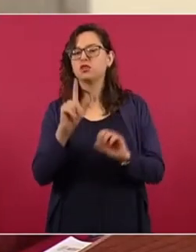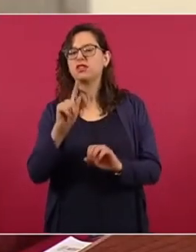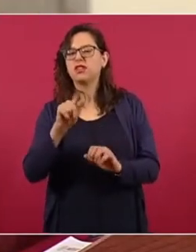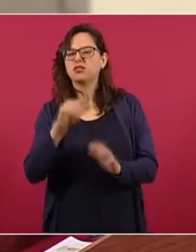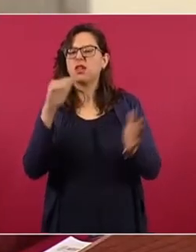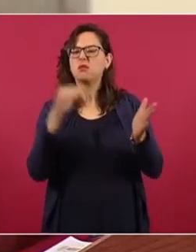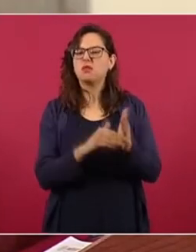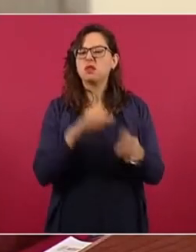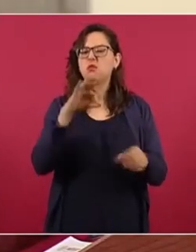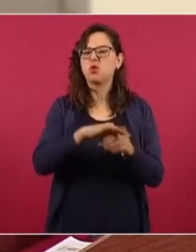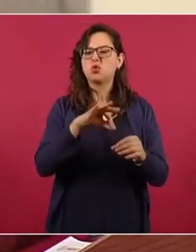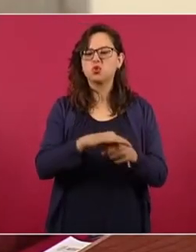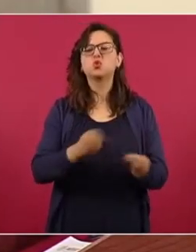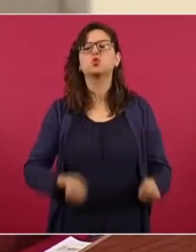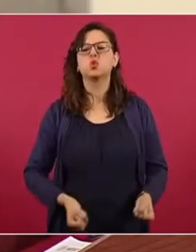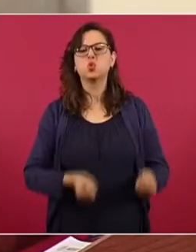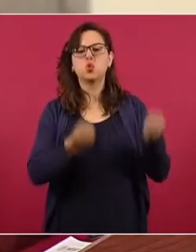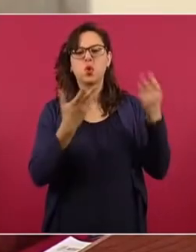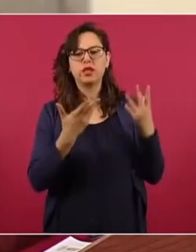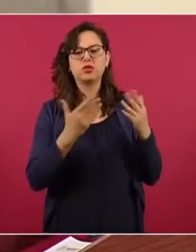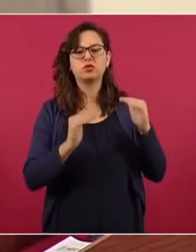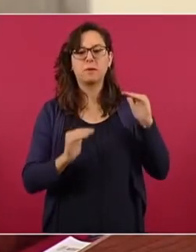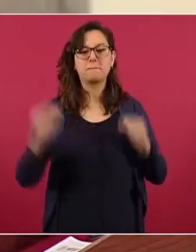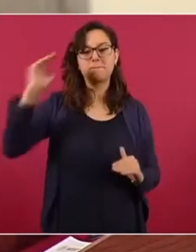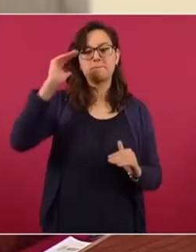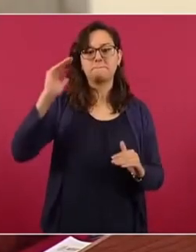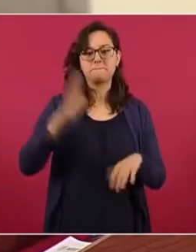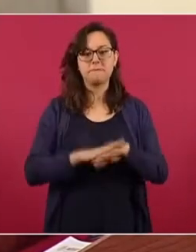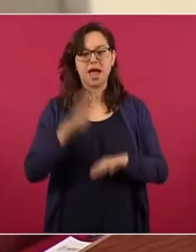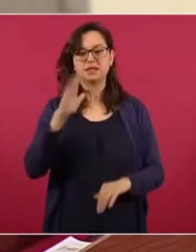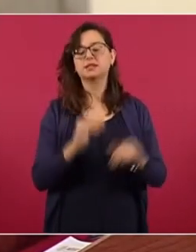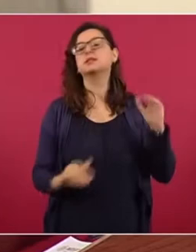exactos. El dato oficial,